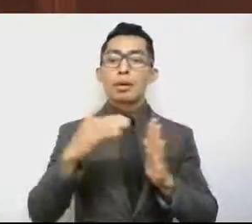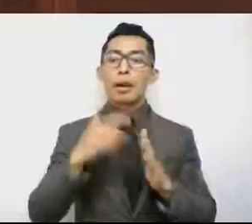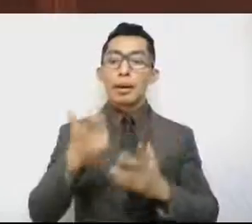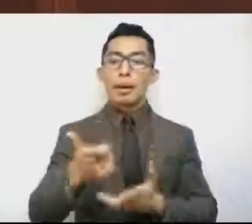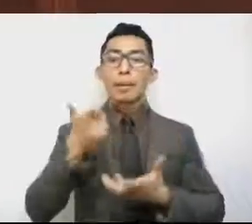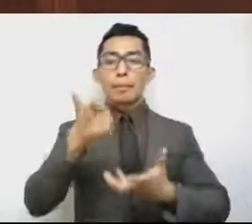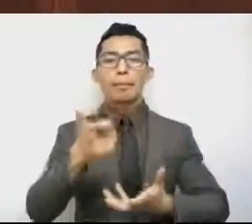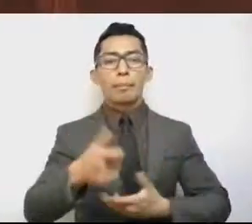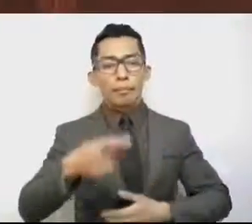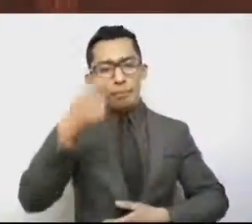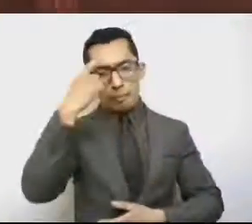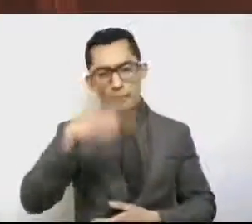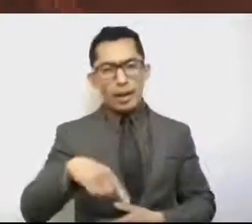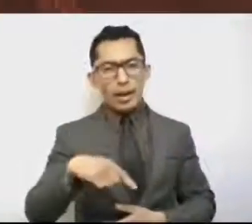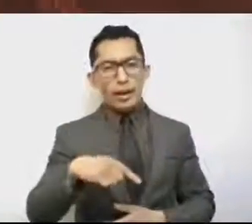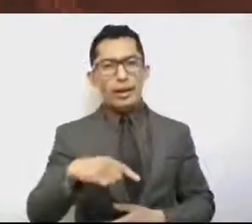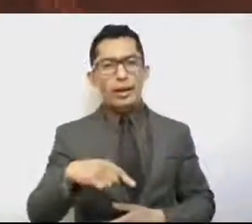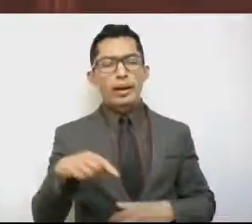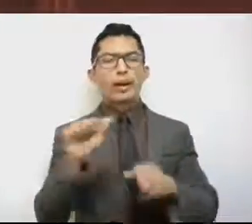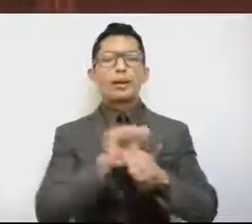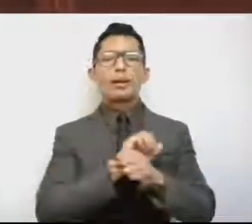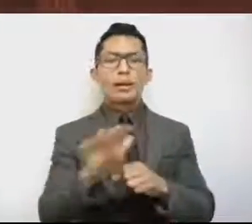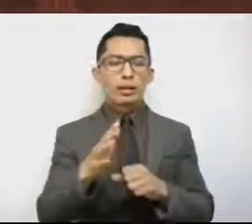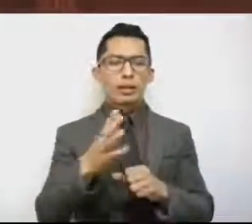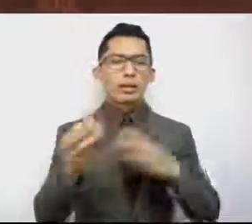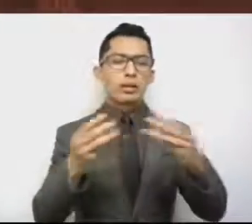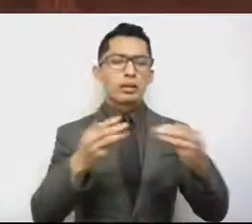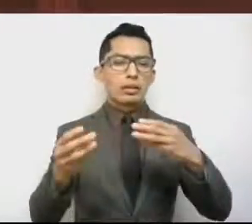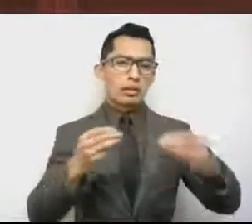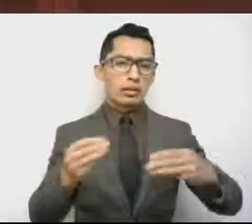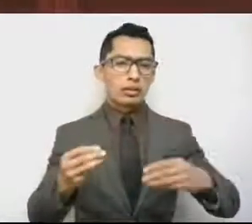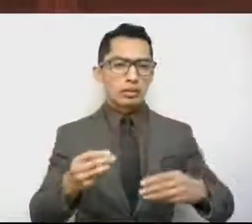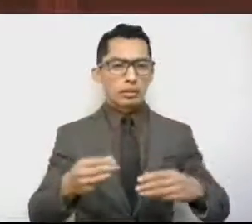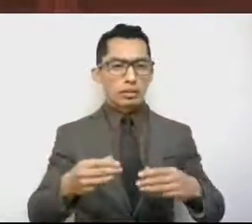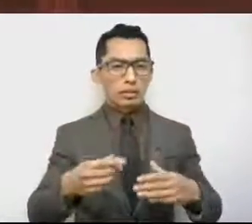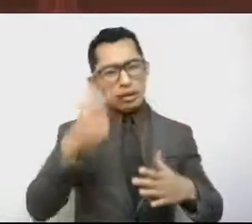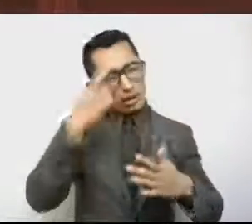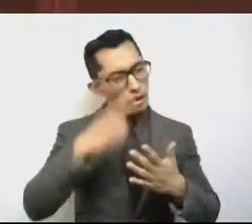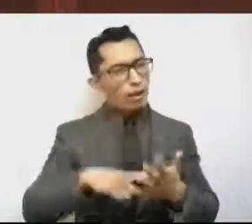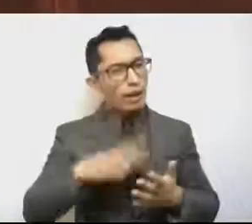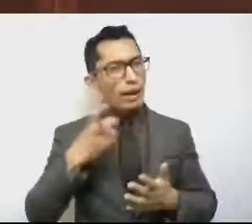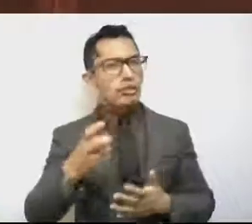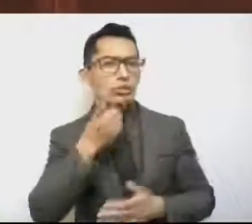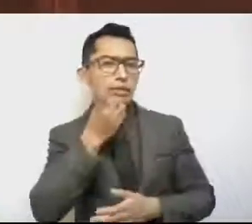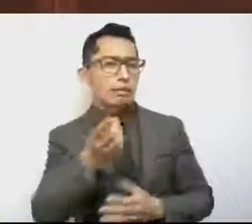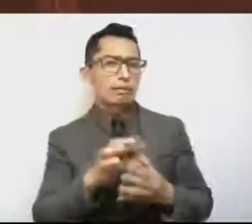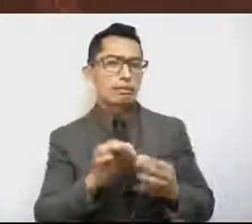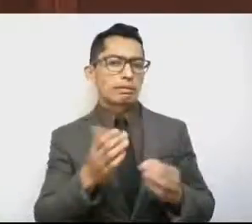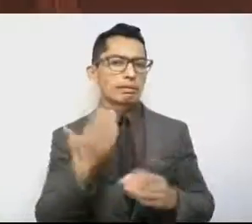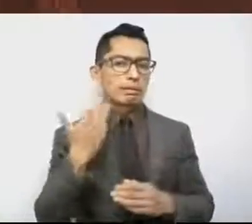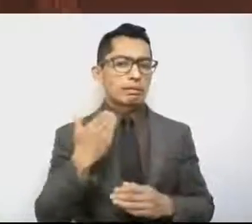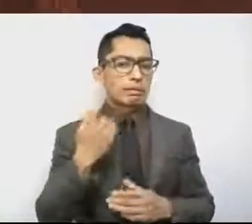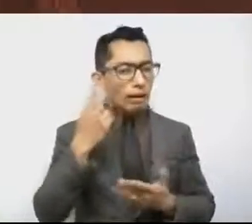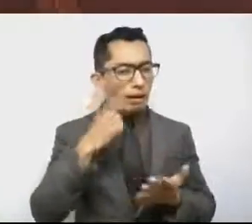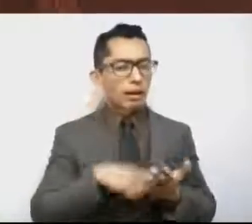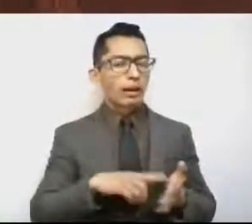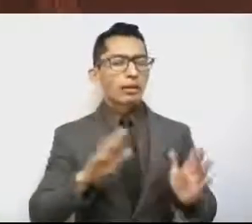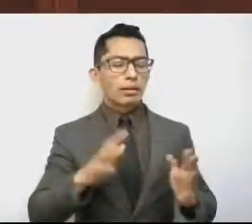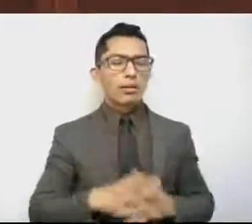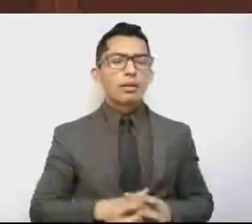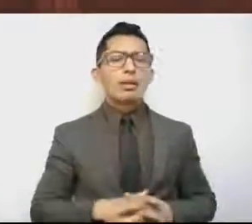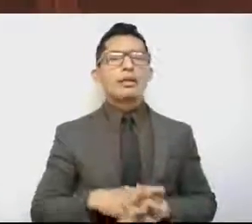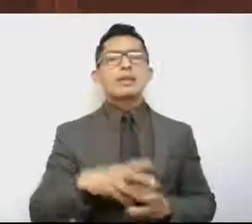los efectos de la pandemia, si mal no escuché. Y algunos otros